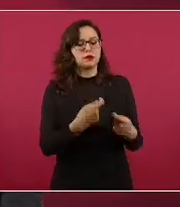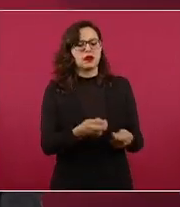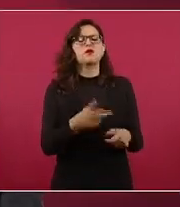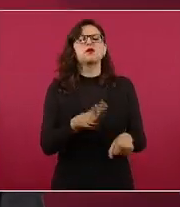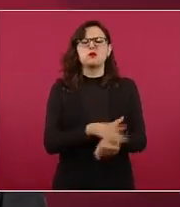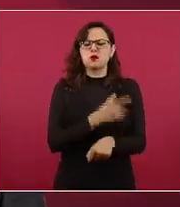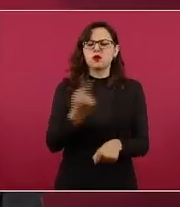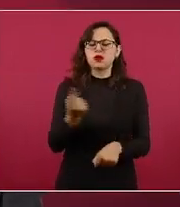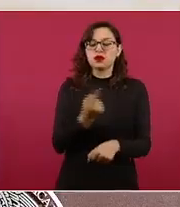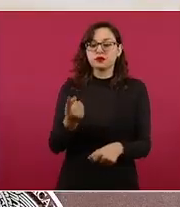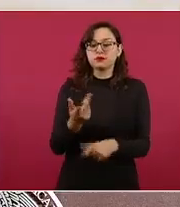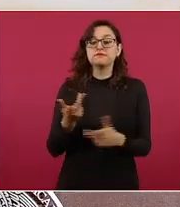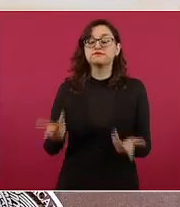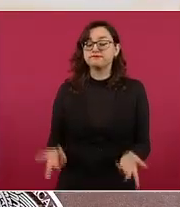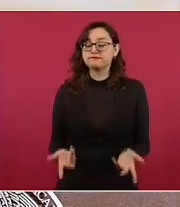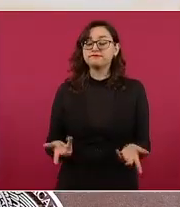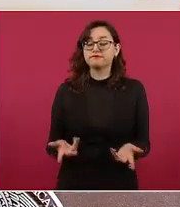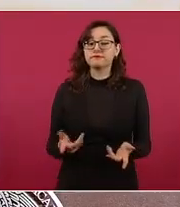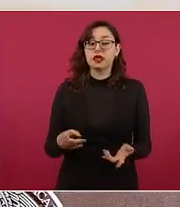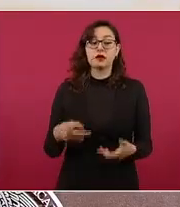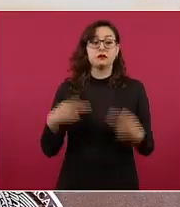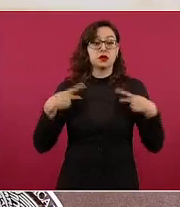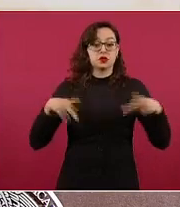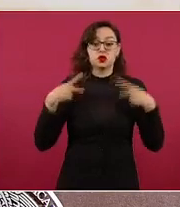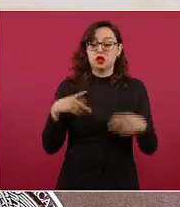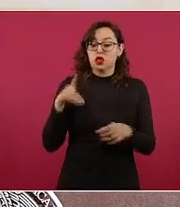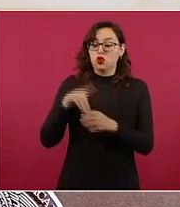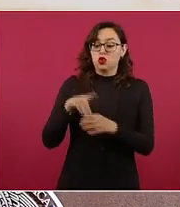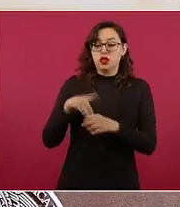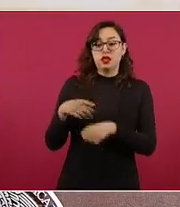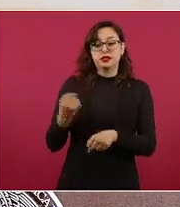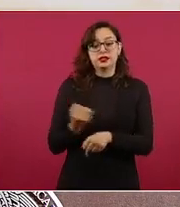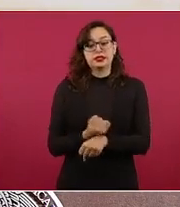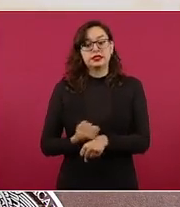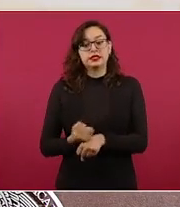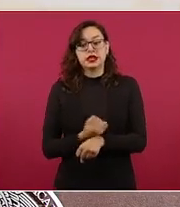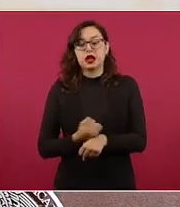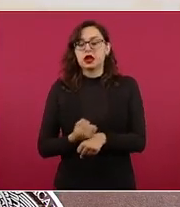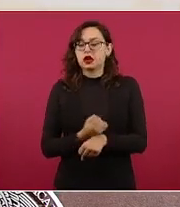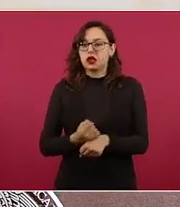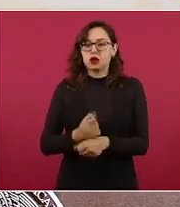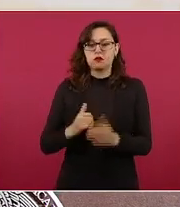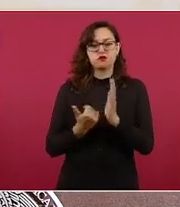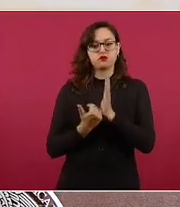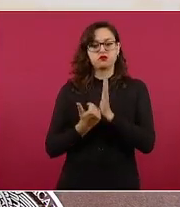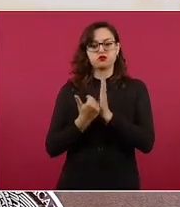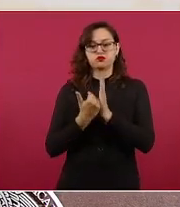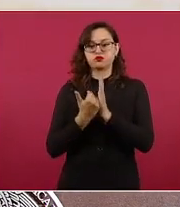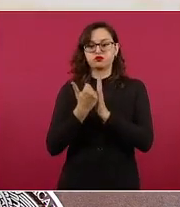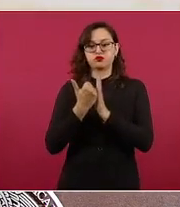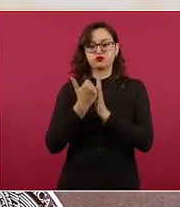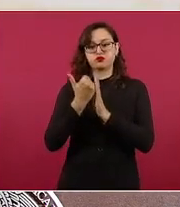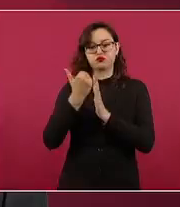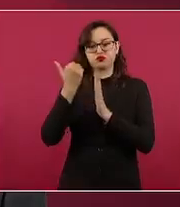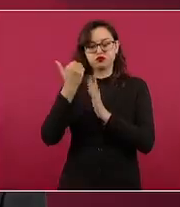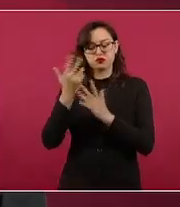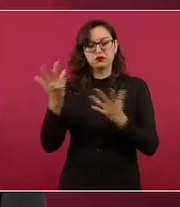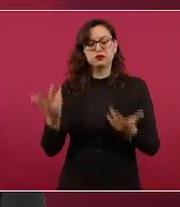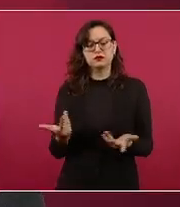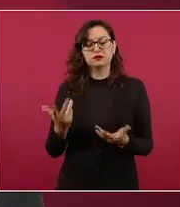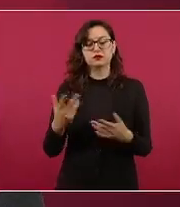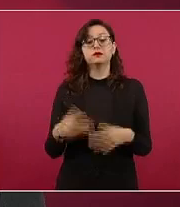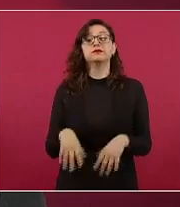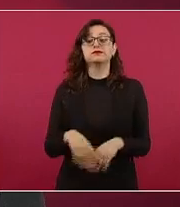sido un problema en los últimos 15 años, bajo la donación altruista, la donación voluntaria,